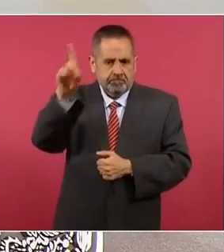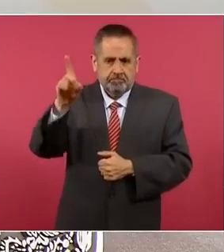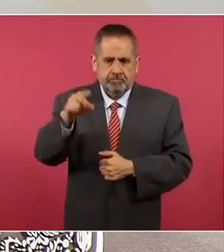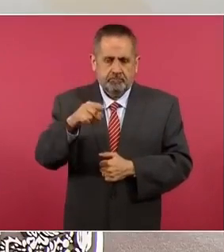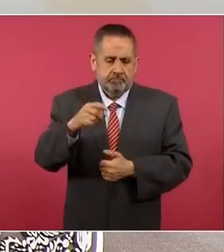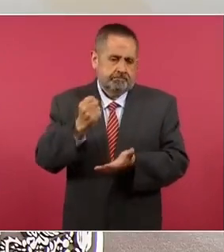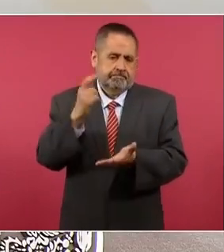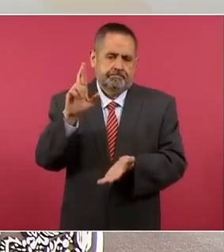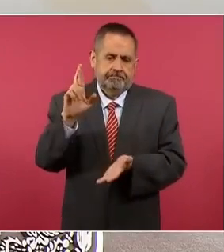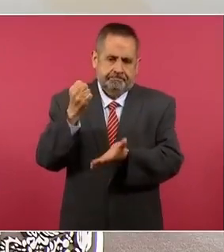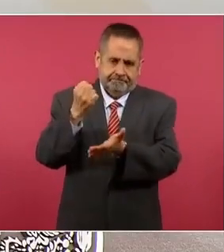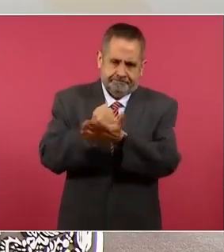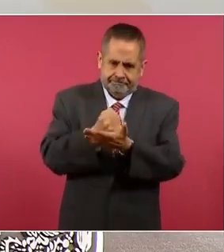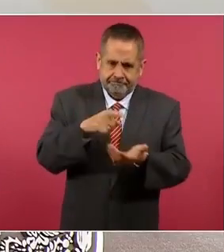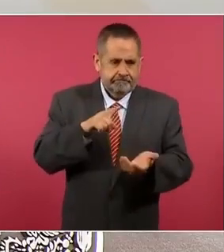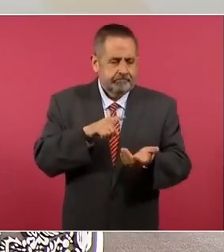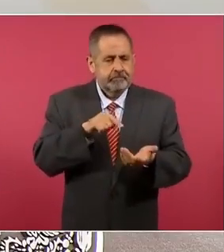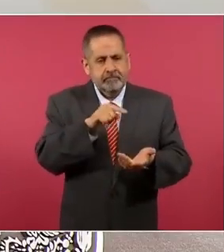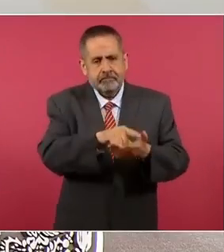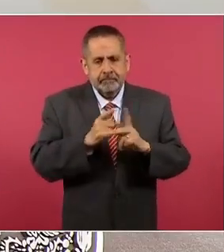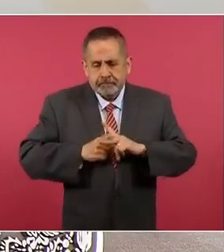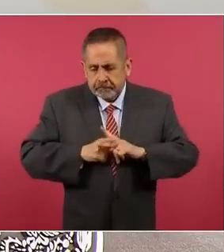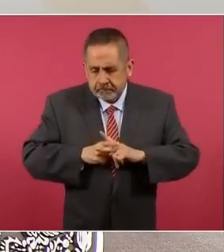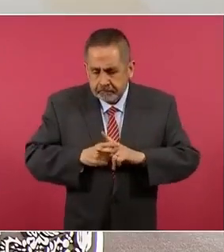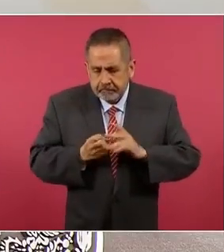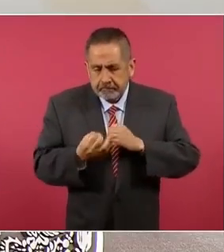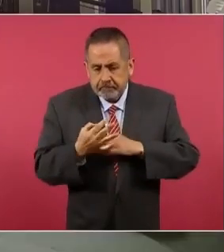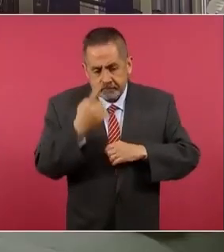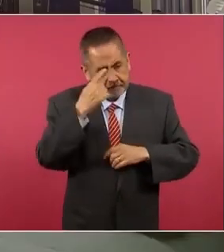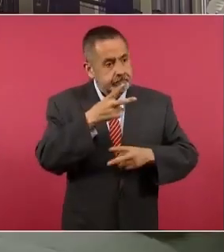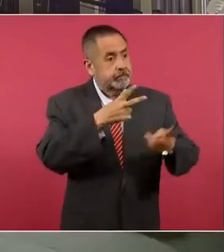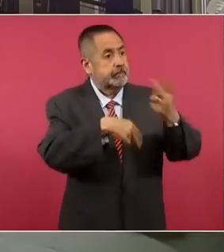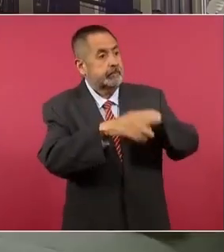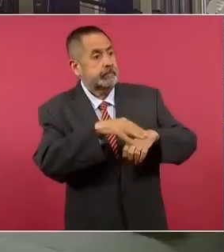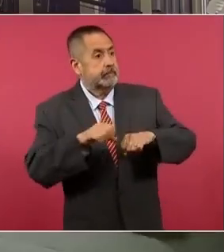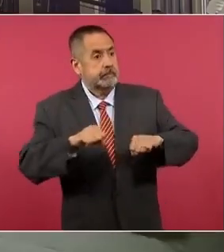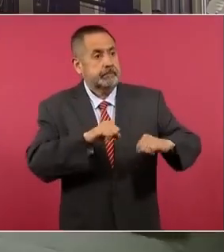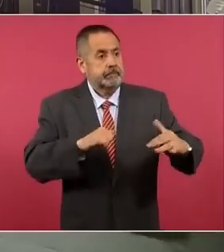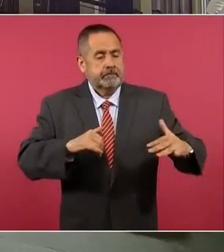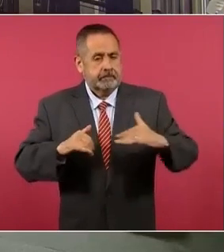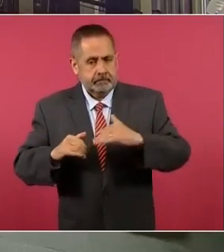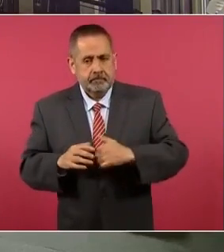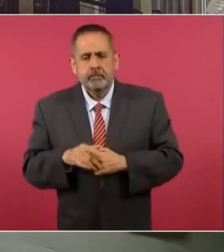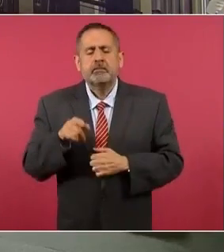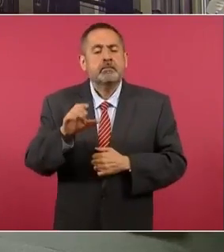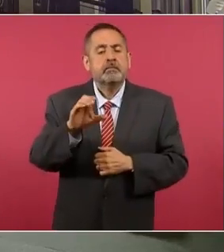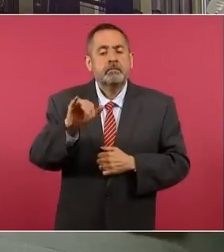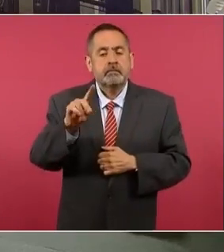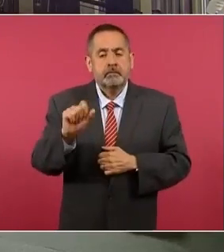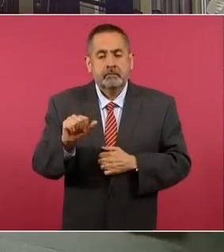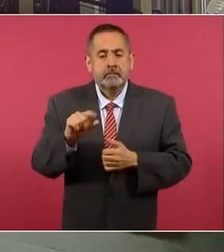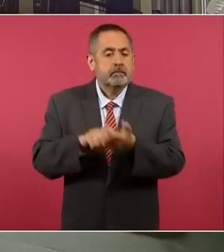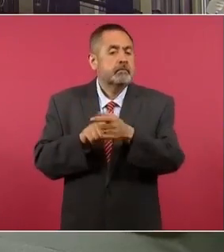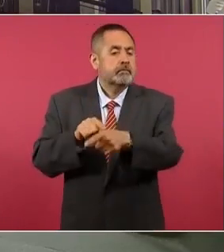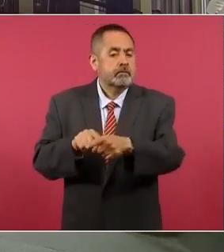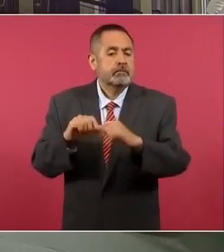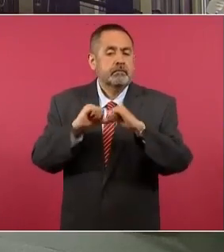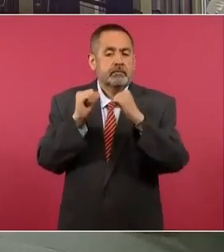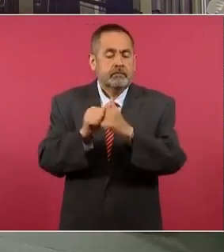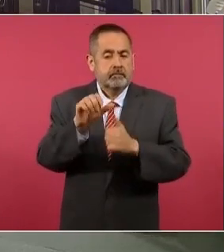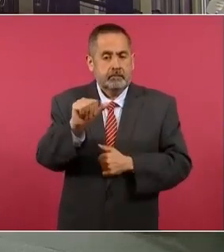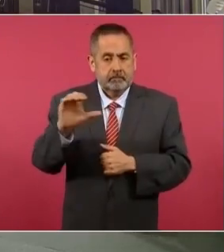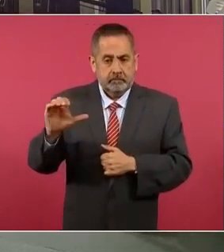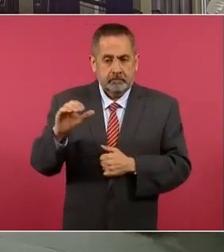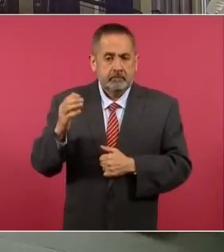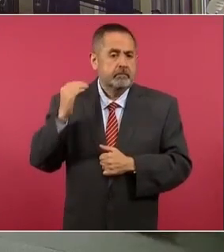patente y de estos algoritmos. El Cires es una asociación civil constituida